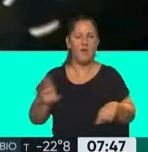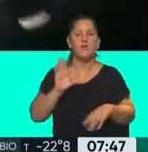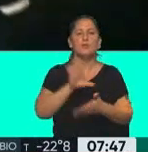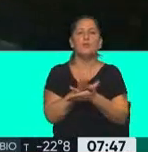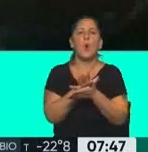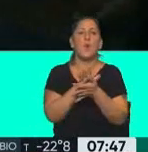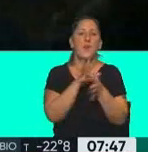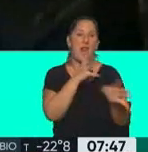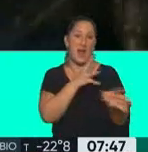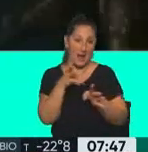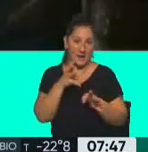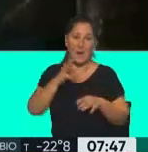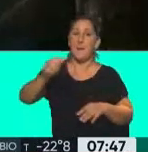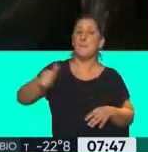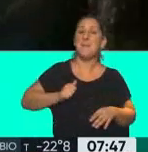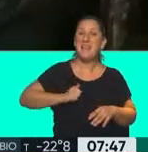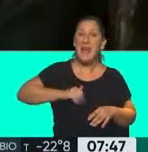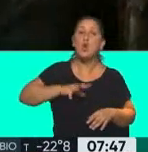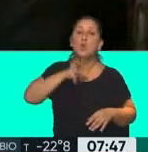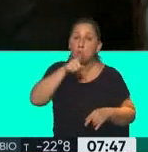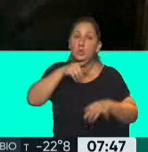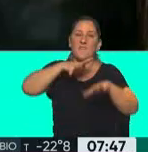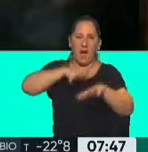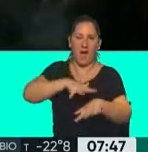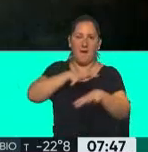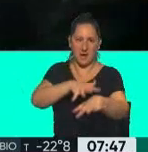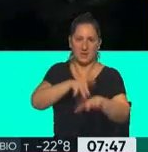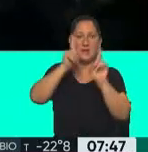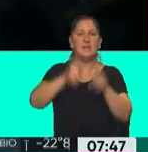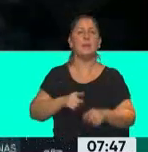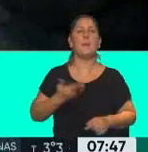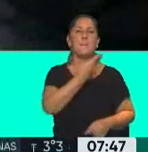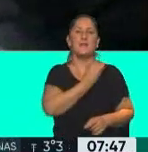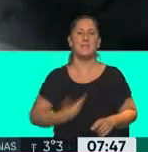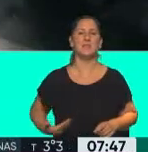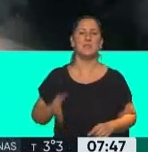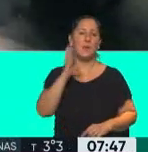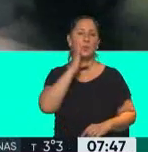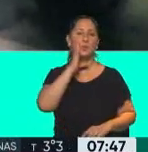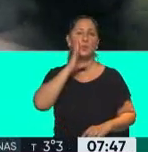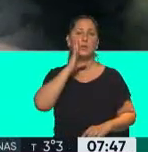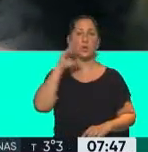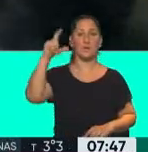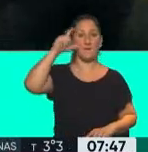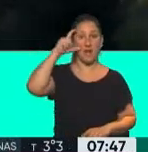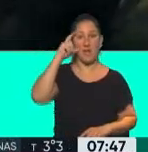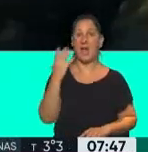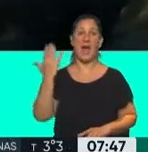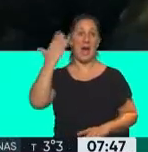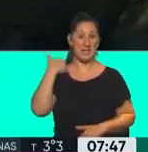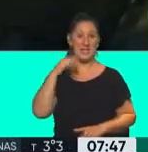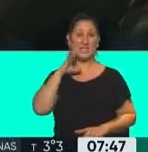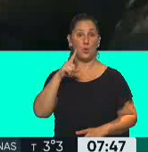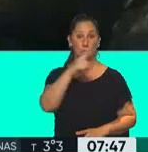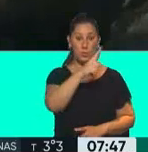la guerra en Ucrania. Avance militar ruso. Y después tenemos que hablar de Biden porque ayer, bueno, se firmó en Estados